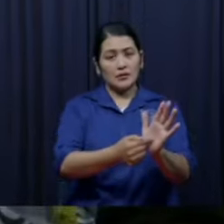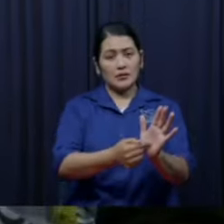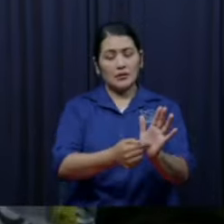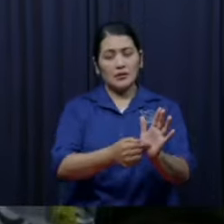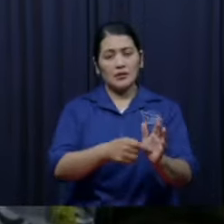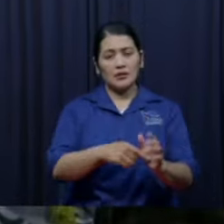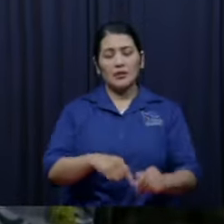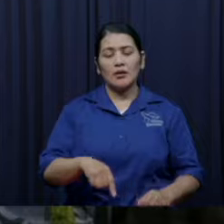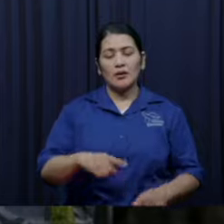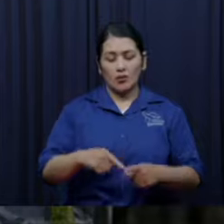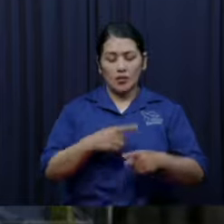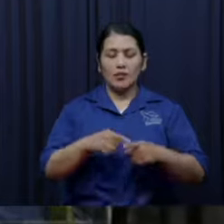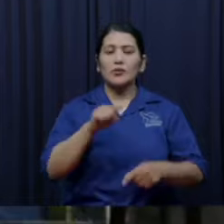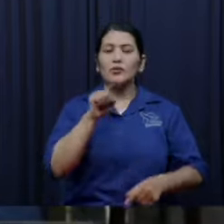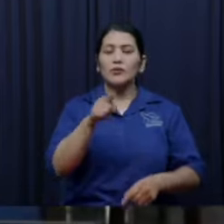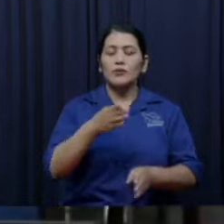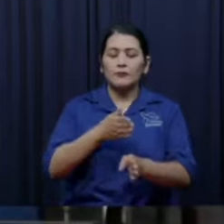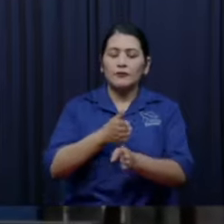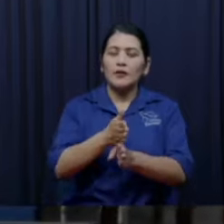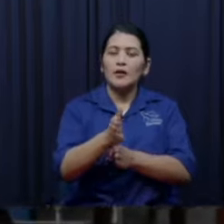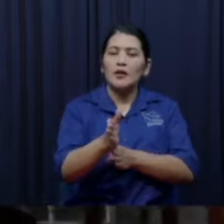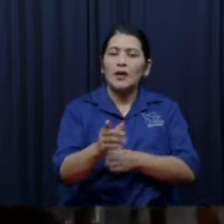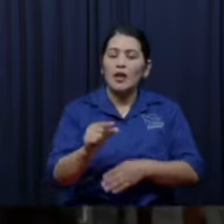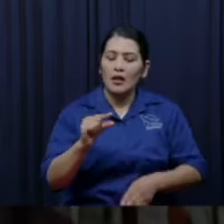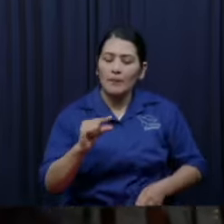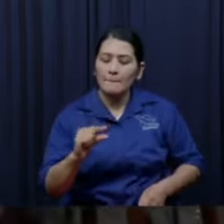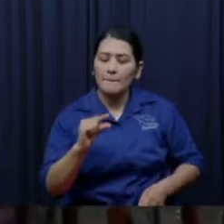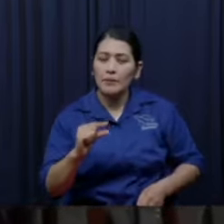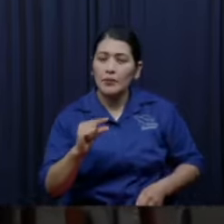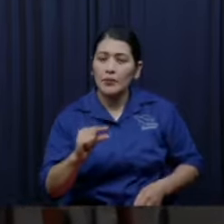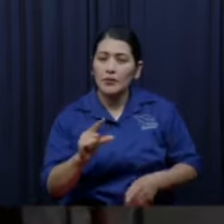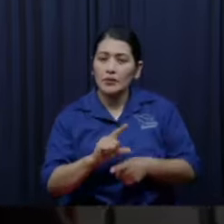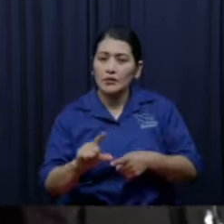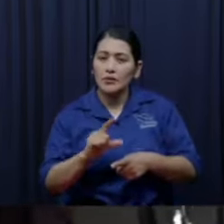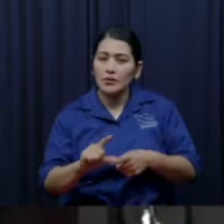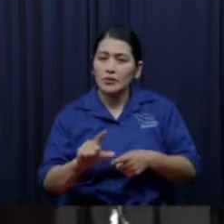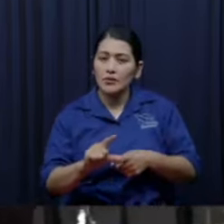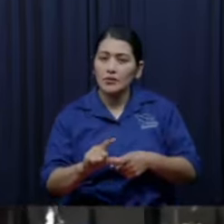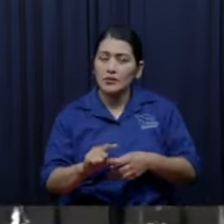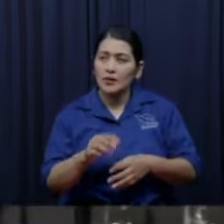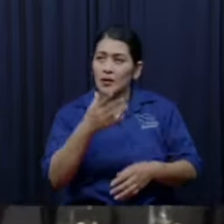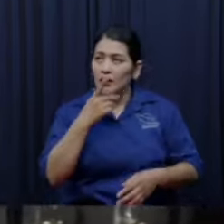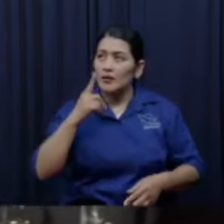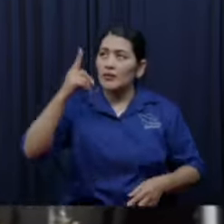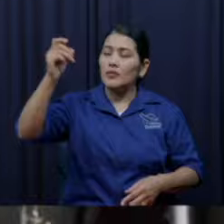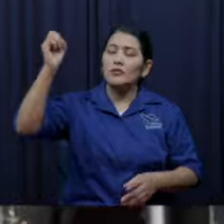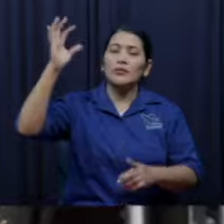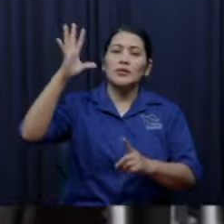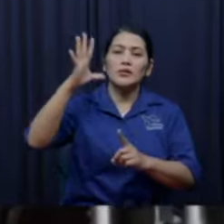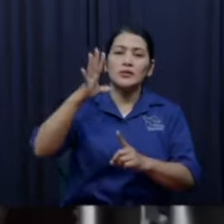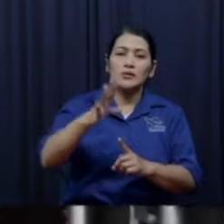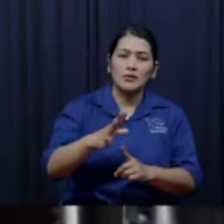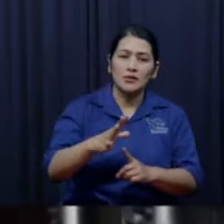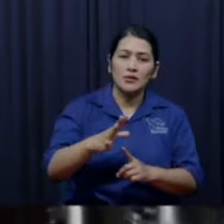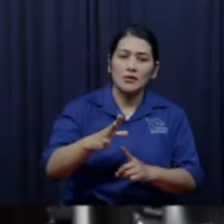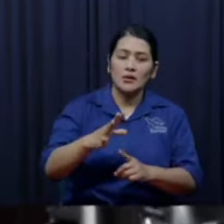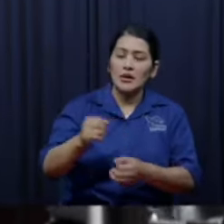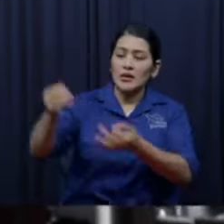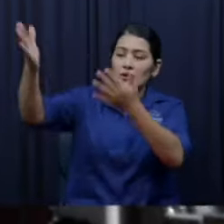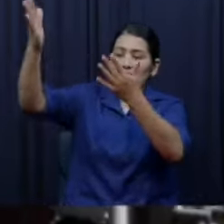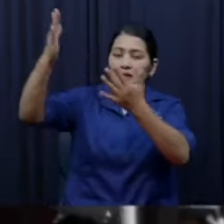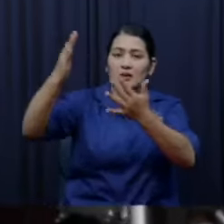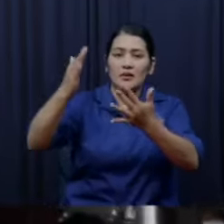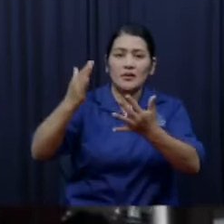una de nuestras primeras obras que nosotros abrimos acá un campito que abrimos hace muchos años muchos años el hermano que